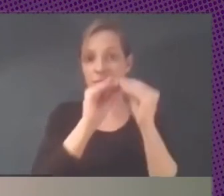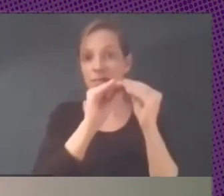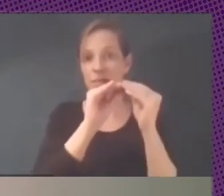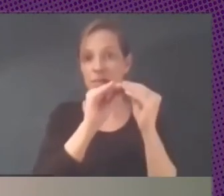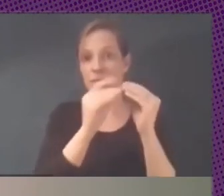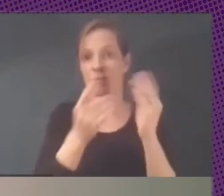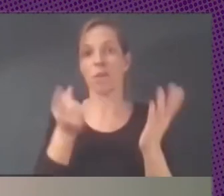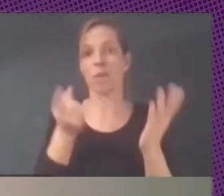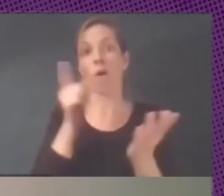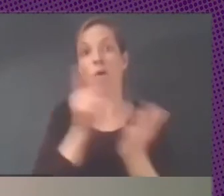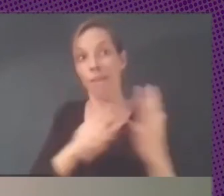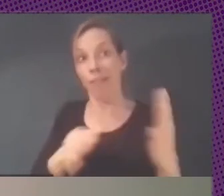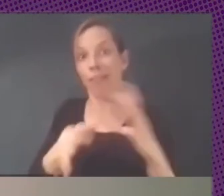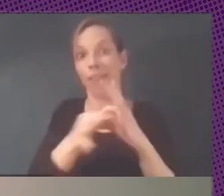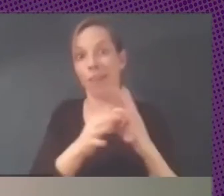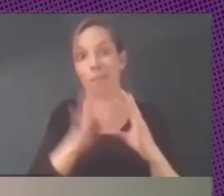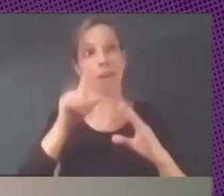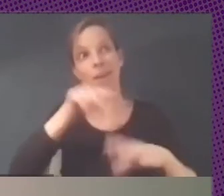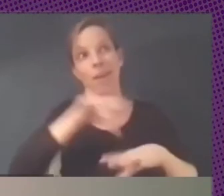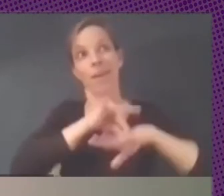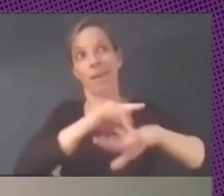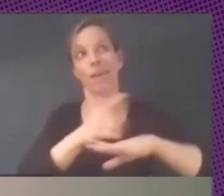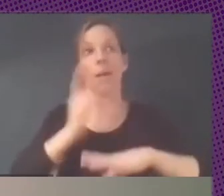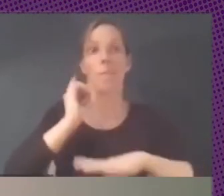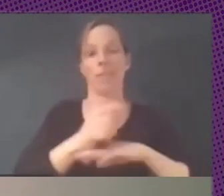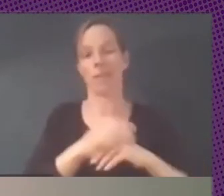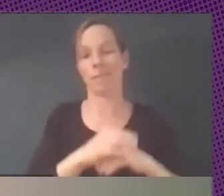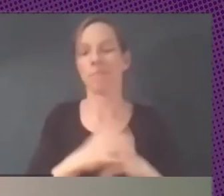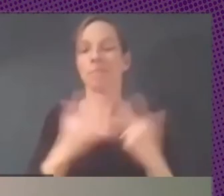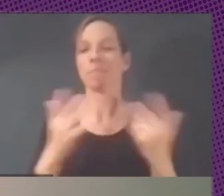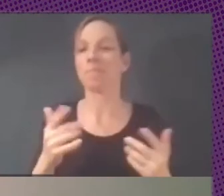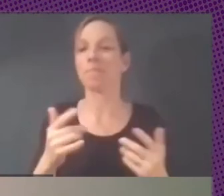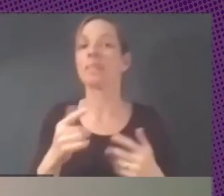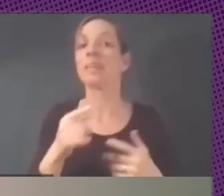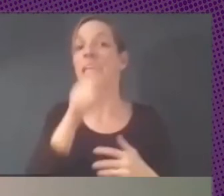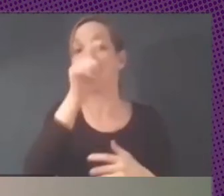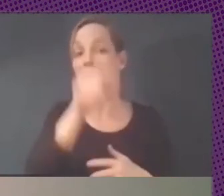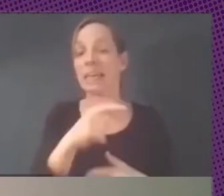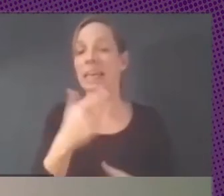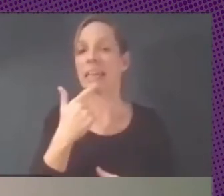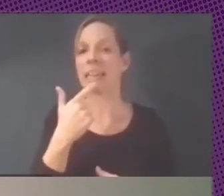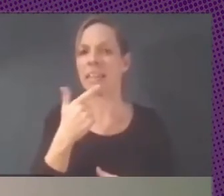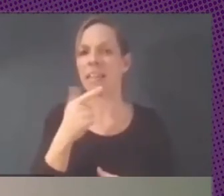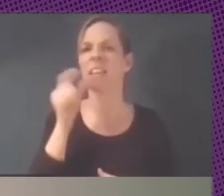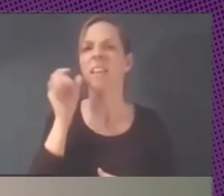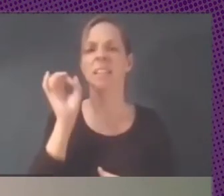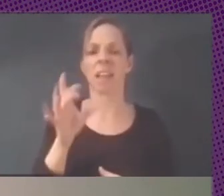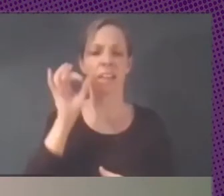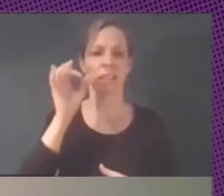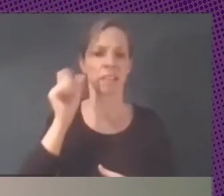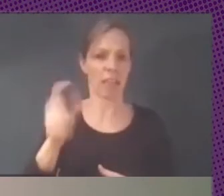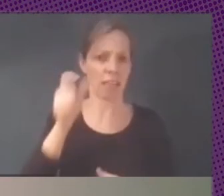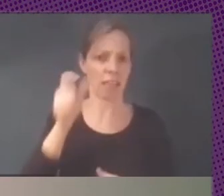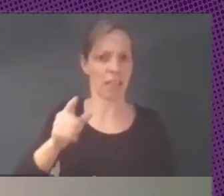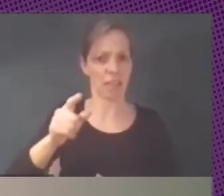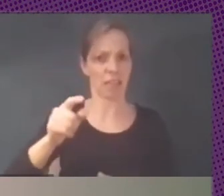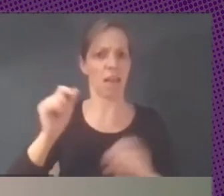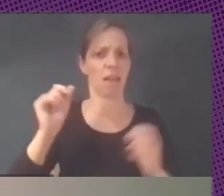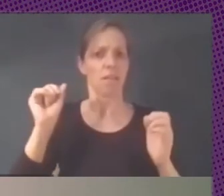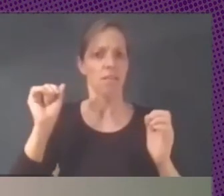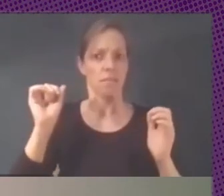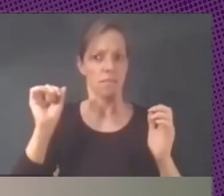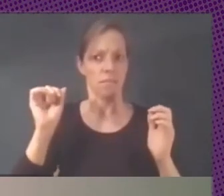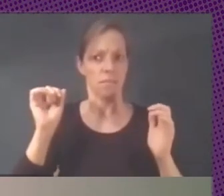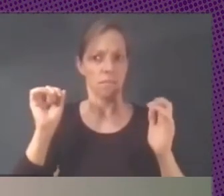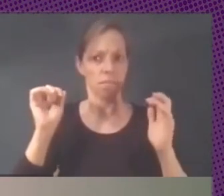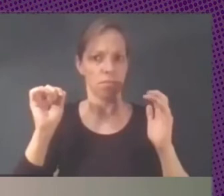guionado esto increíble y tiene que ver con esto que dijo muchas veces hacen muchos forks de proyectos y no tenemos que trabajar todos en el mismo